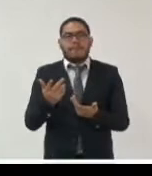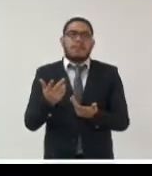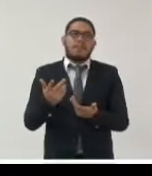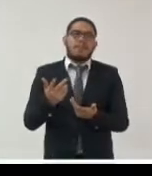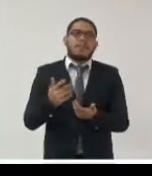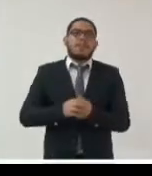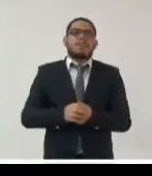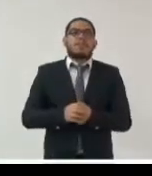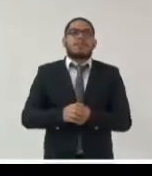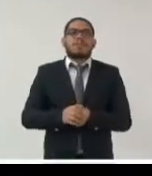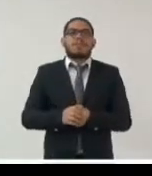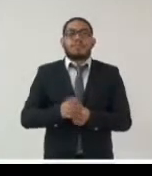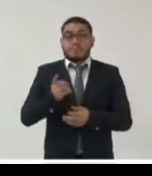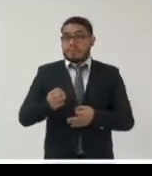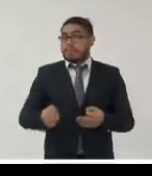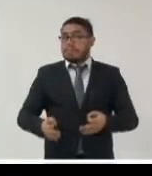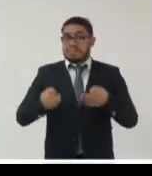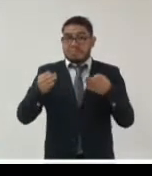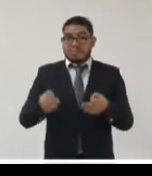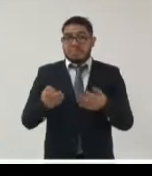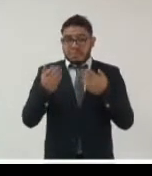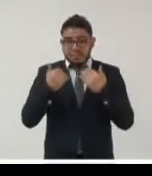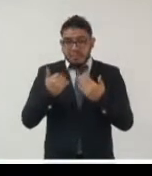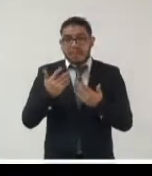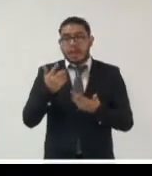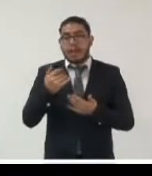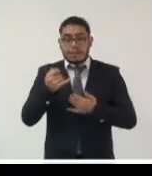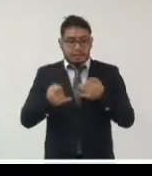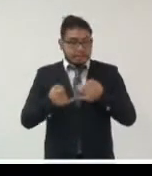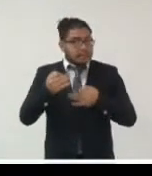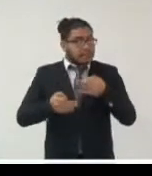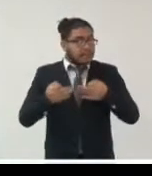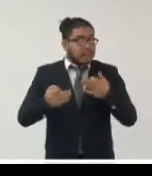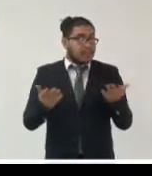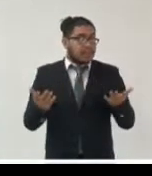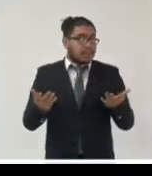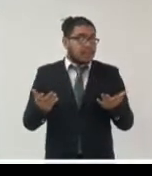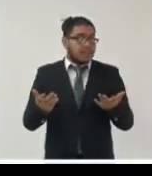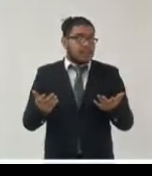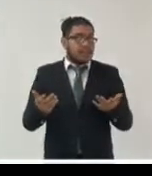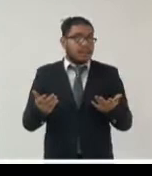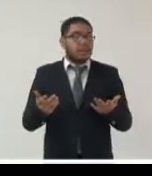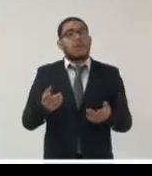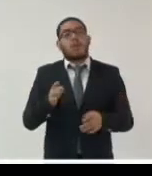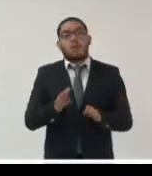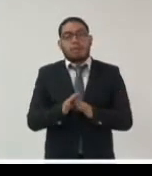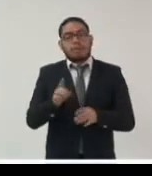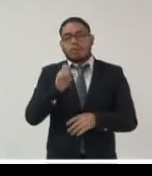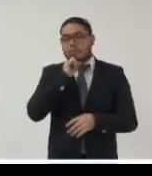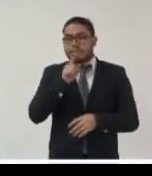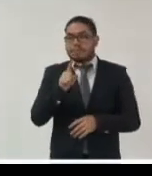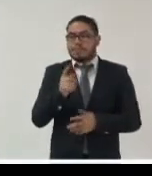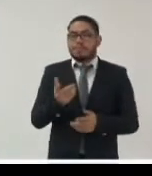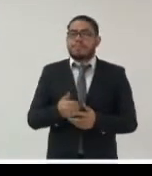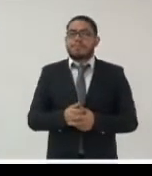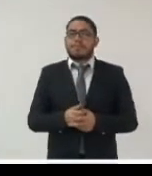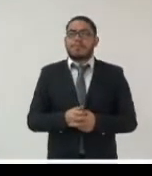garantizar la seguridad jurídica sin garantizar que este documento estará bajo una custodia